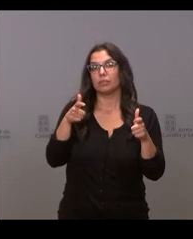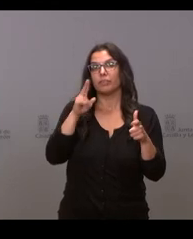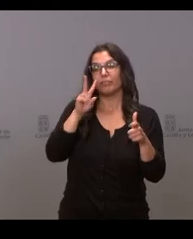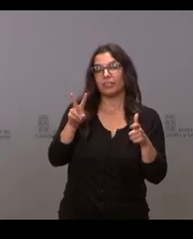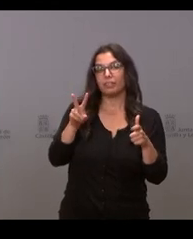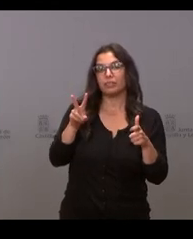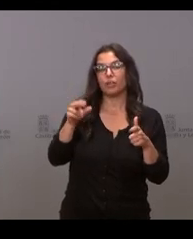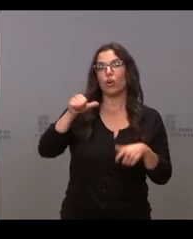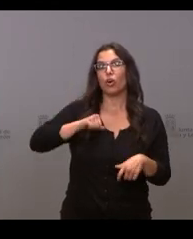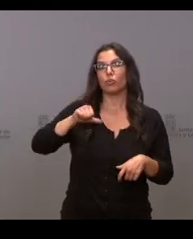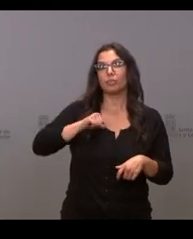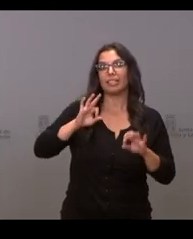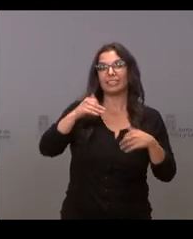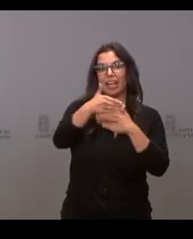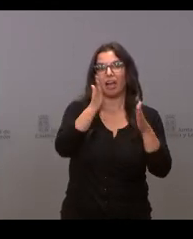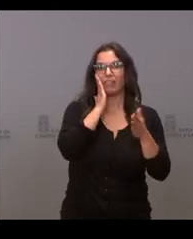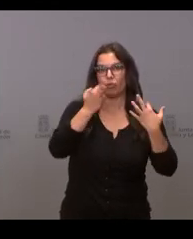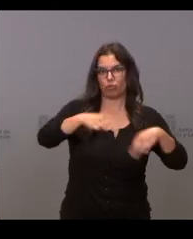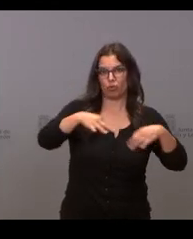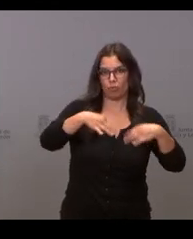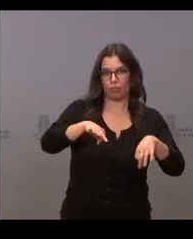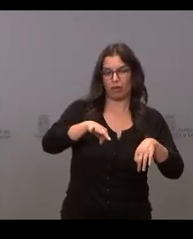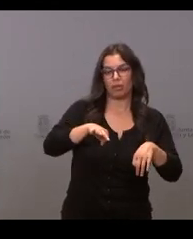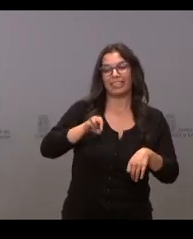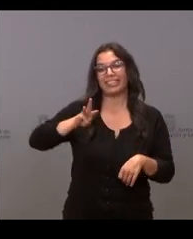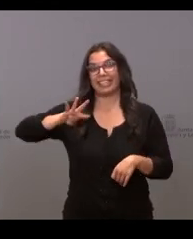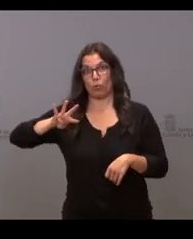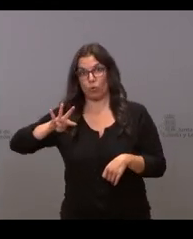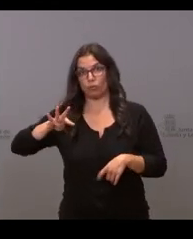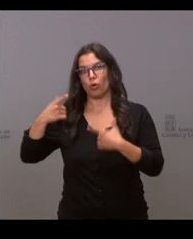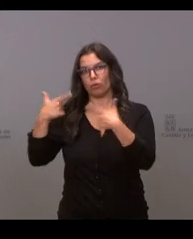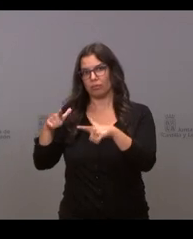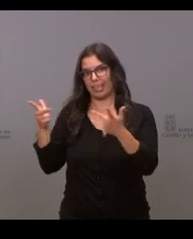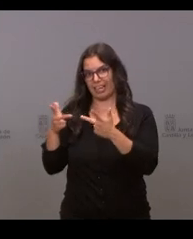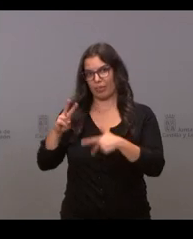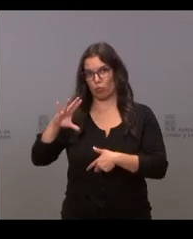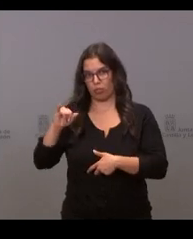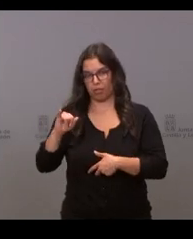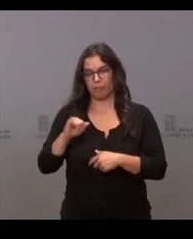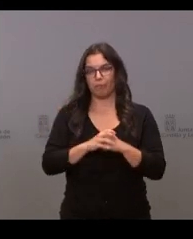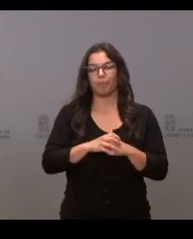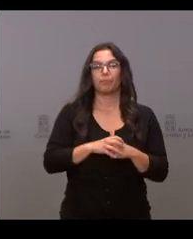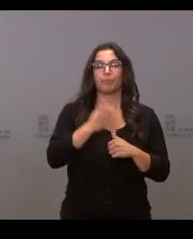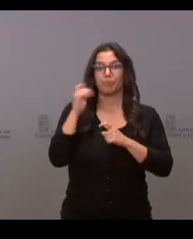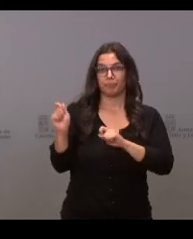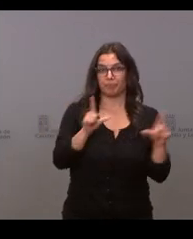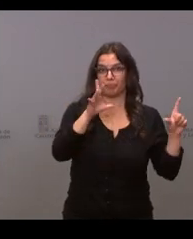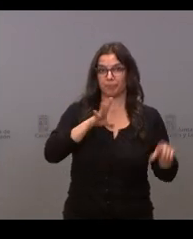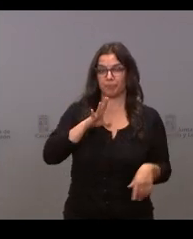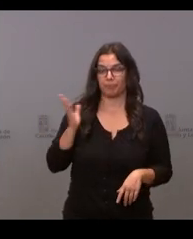ahí de hospitalizados en planta. Hay otros 34 en las unidades de intensivos. Si me pasa a la siguiente